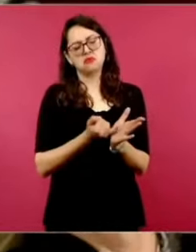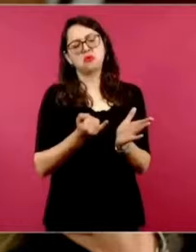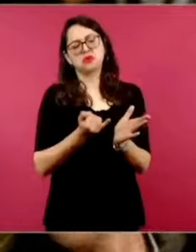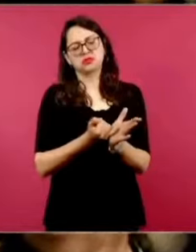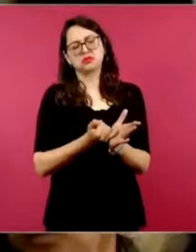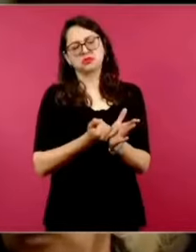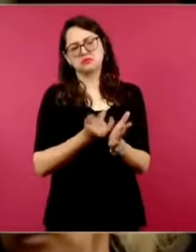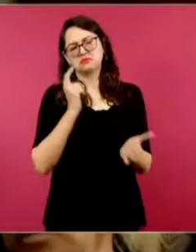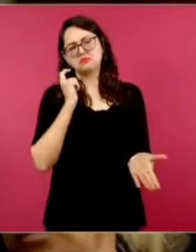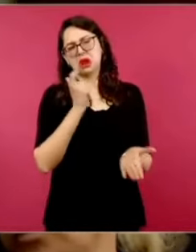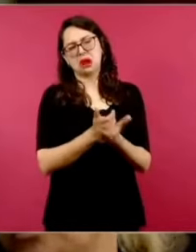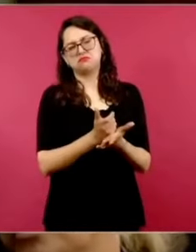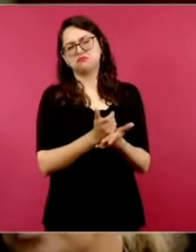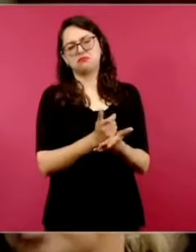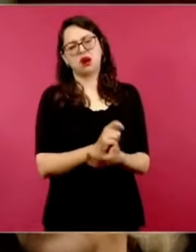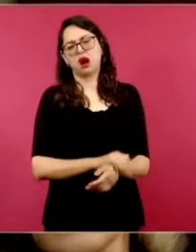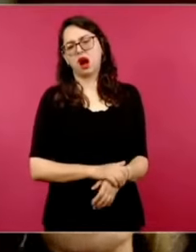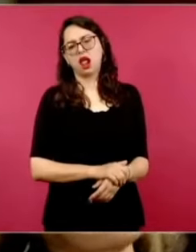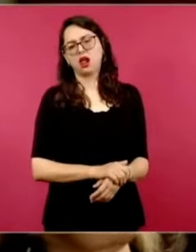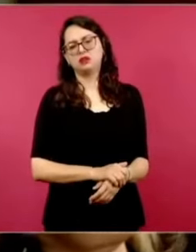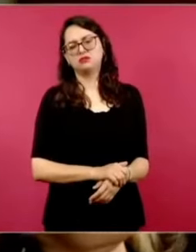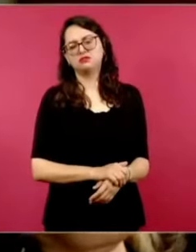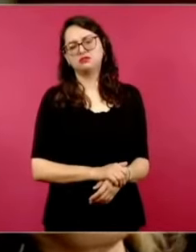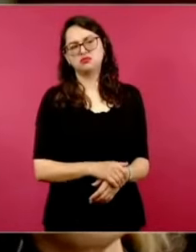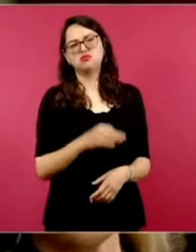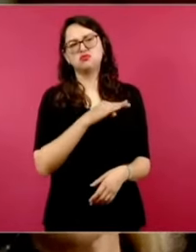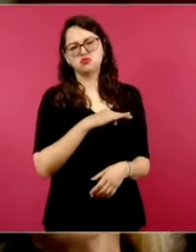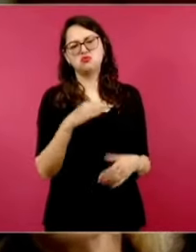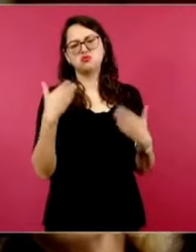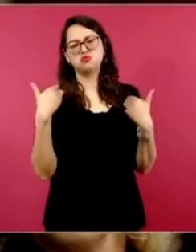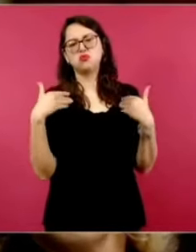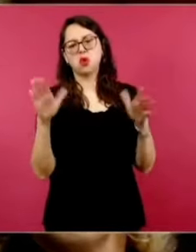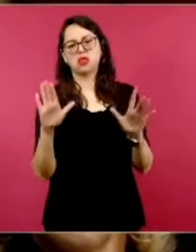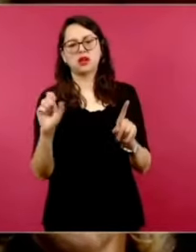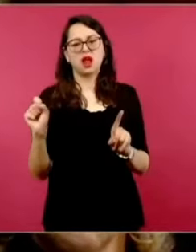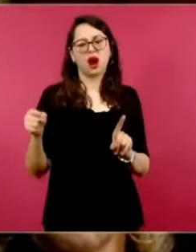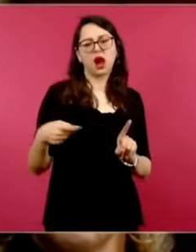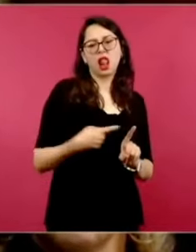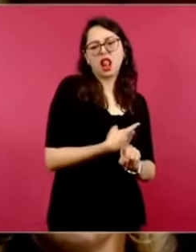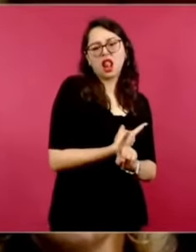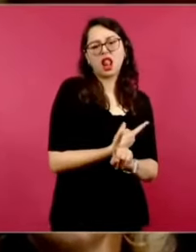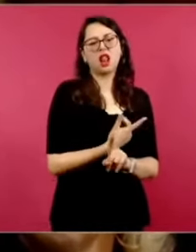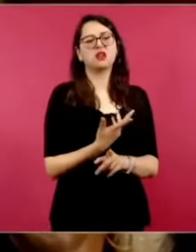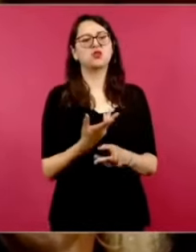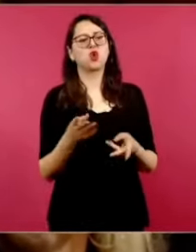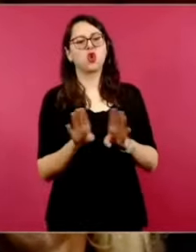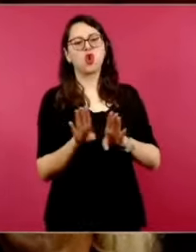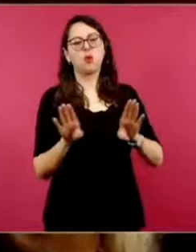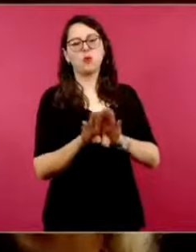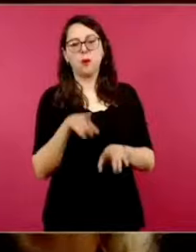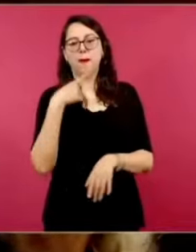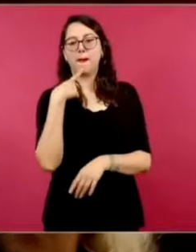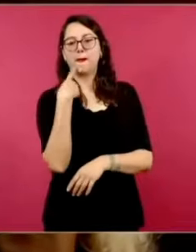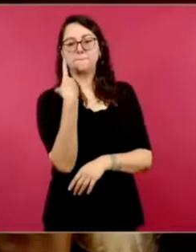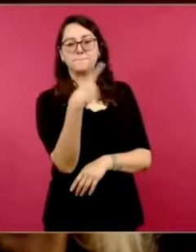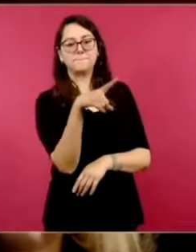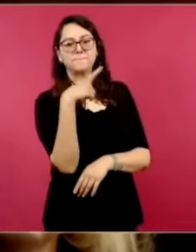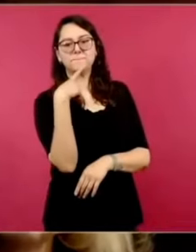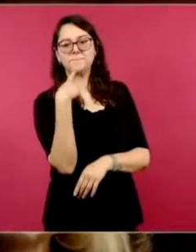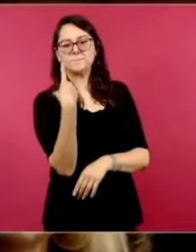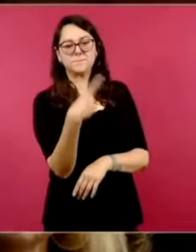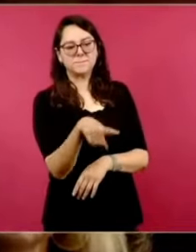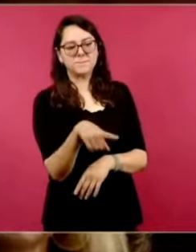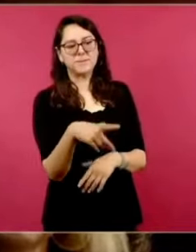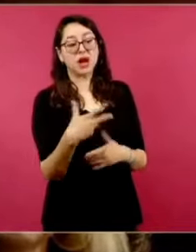amparo de amparos, pero que en una de sus transacciones, porque pues ella, si no es la mujer más rica del país,